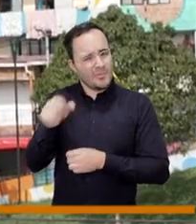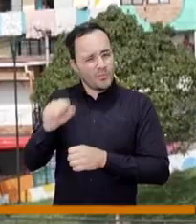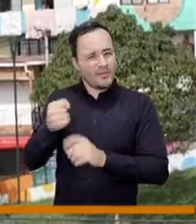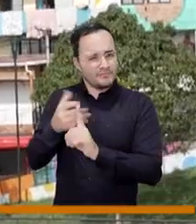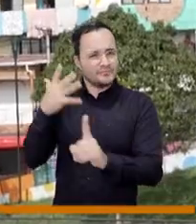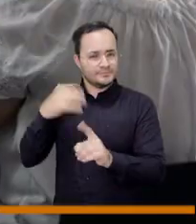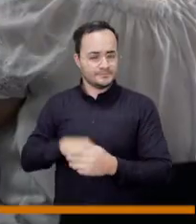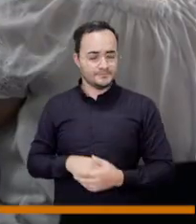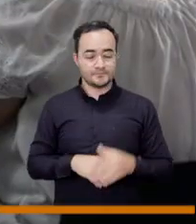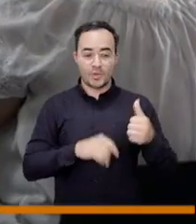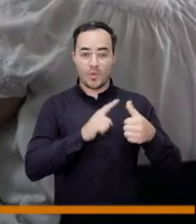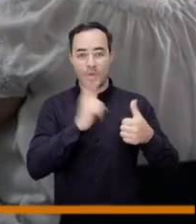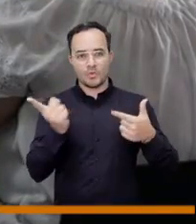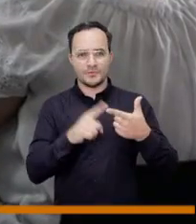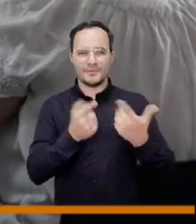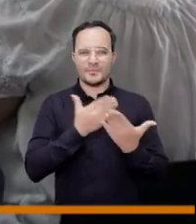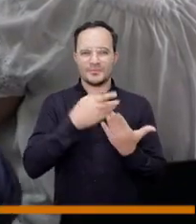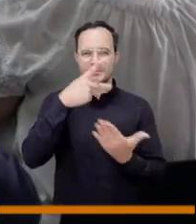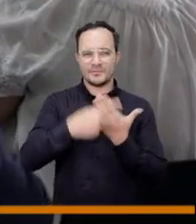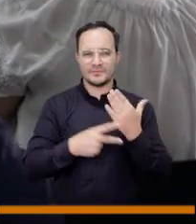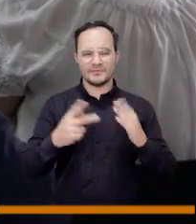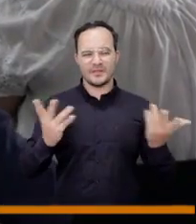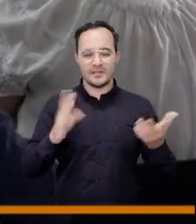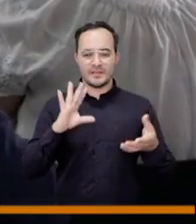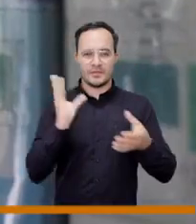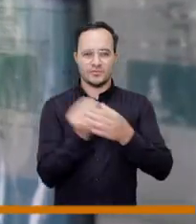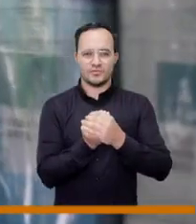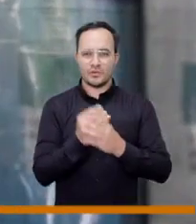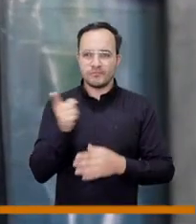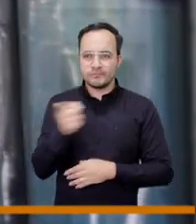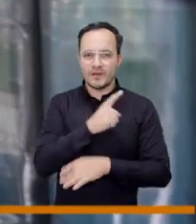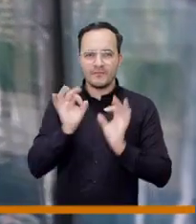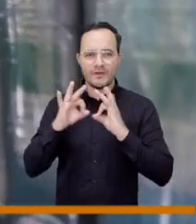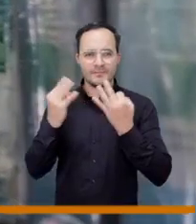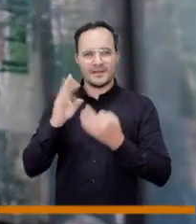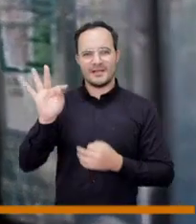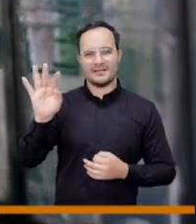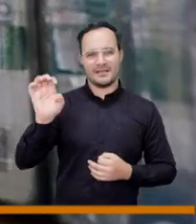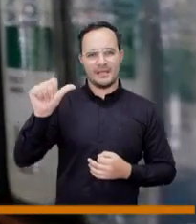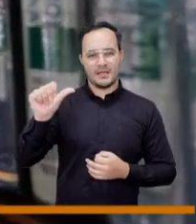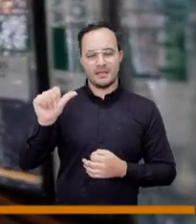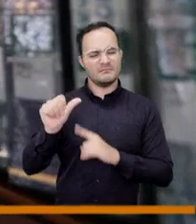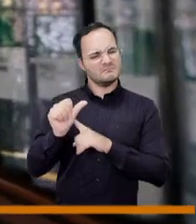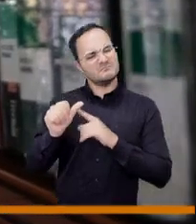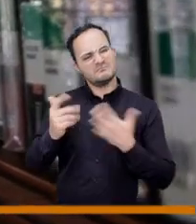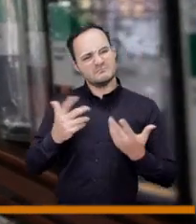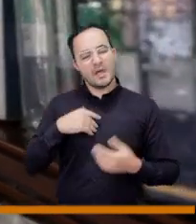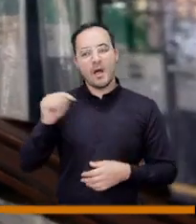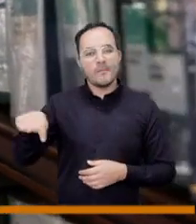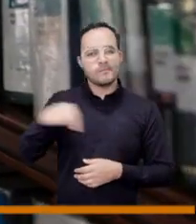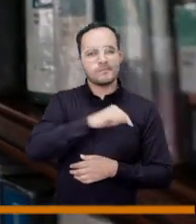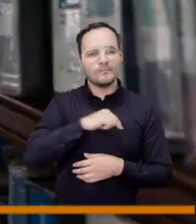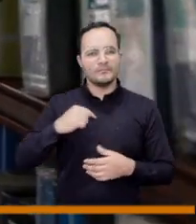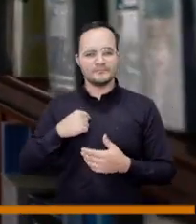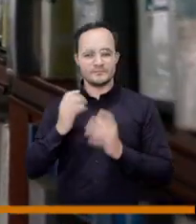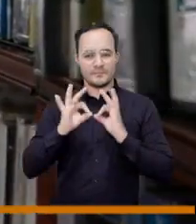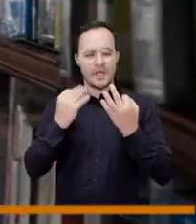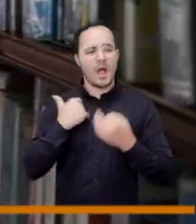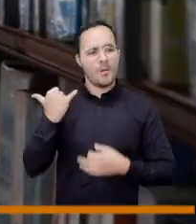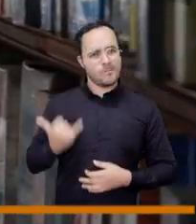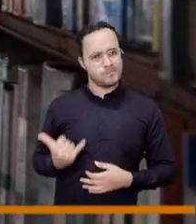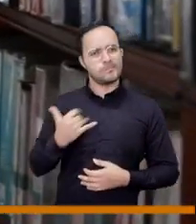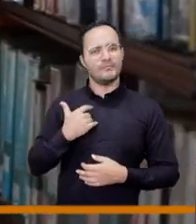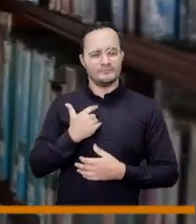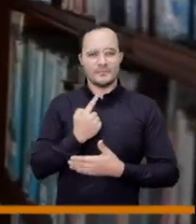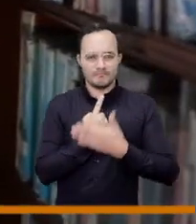también venimos de presentar un proyecto de acuerdo muy importante para la inclusión de las familias tea familias que tienen en su hogar una persona